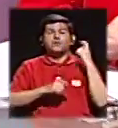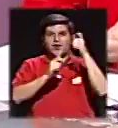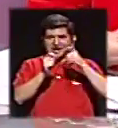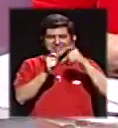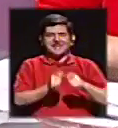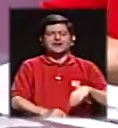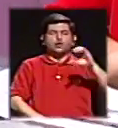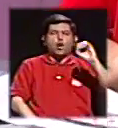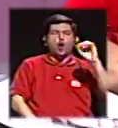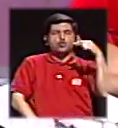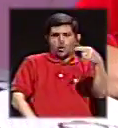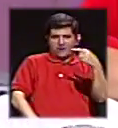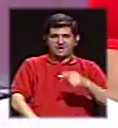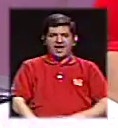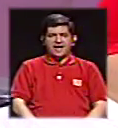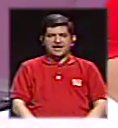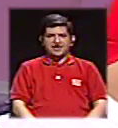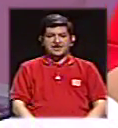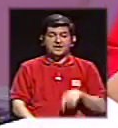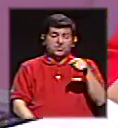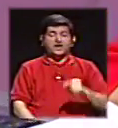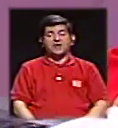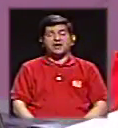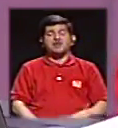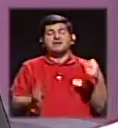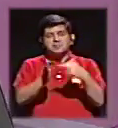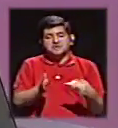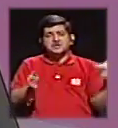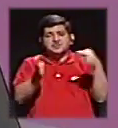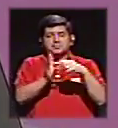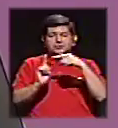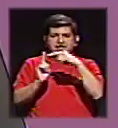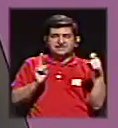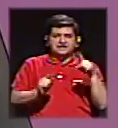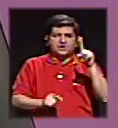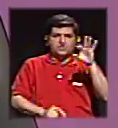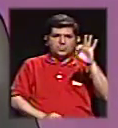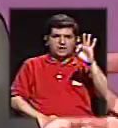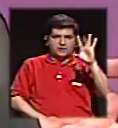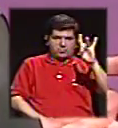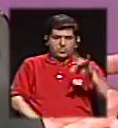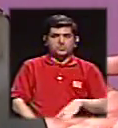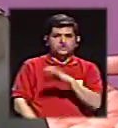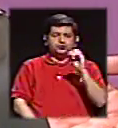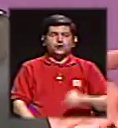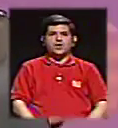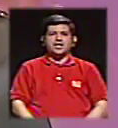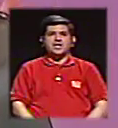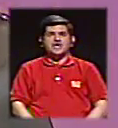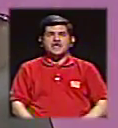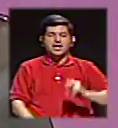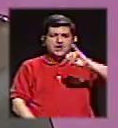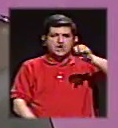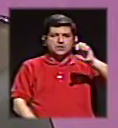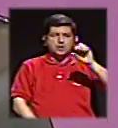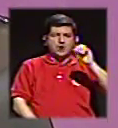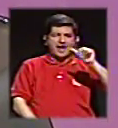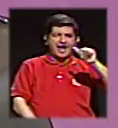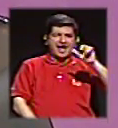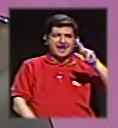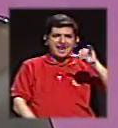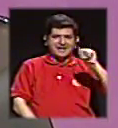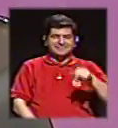precisamente Otto Guevara, por su reincidencia del 98, y Don Johnny Araya, por sus 22